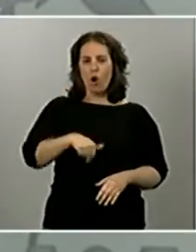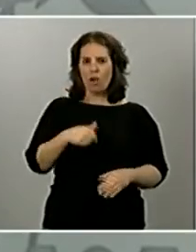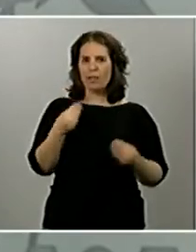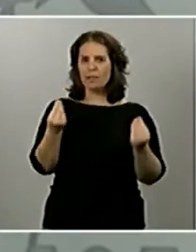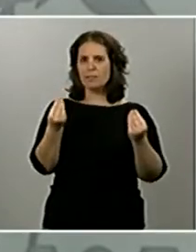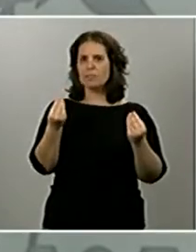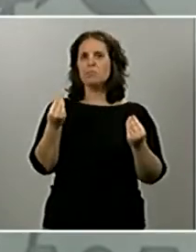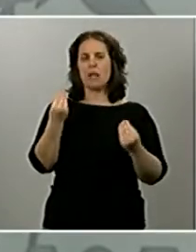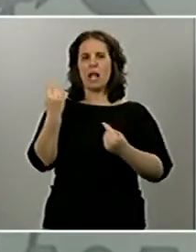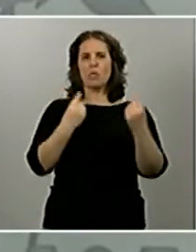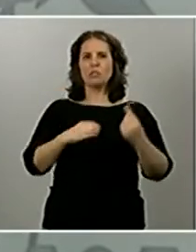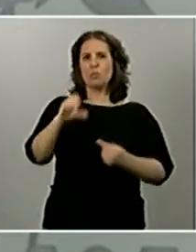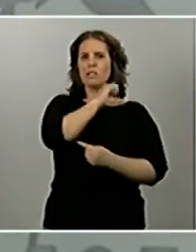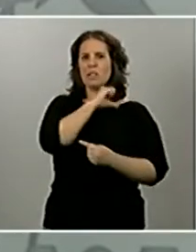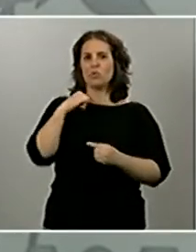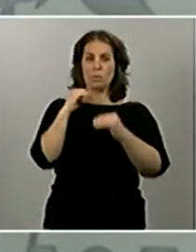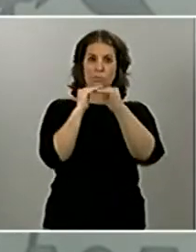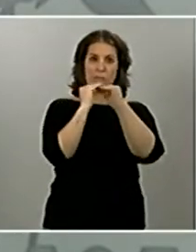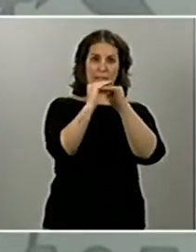manteniendo o en algunas están realmente ya disminuyendo.